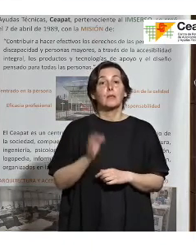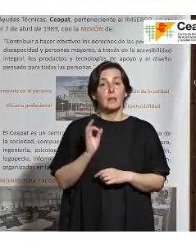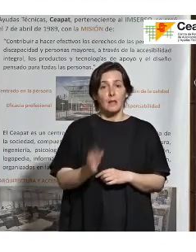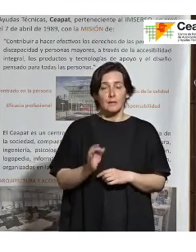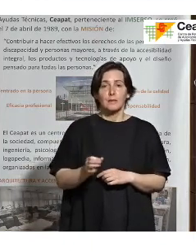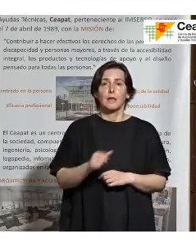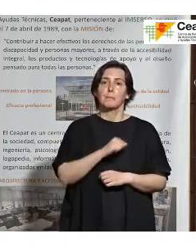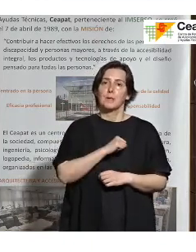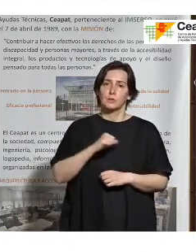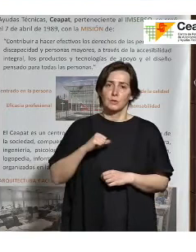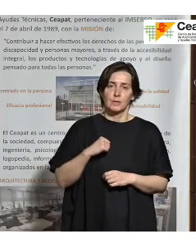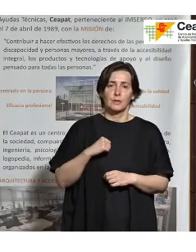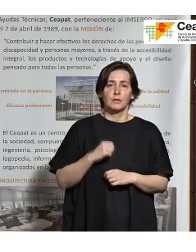personalización.